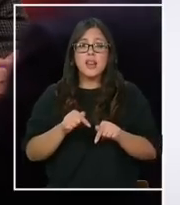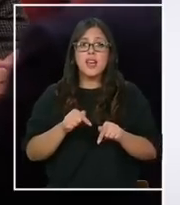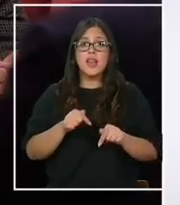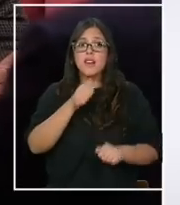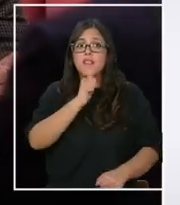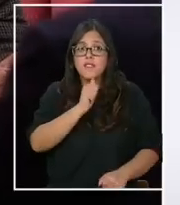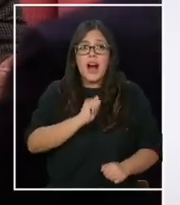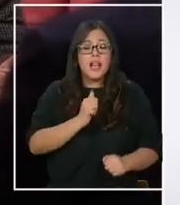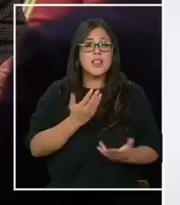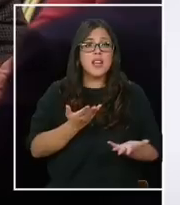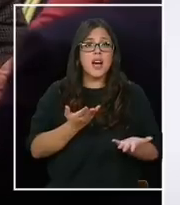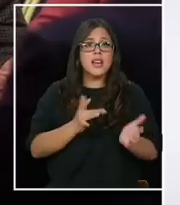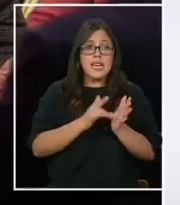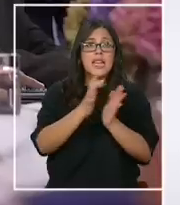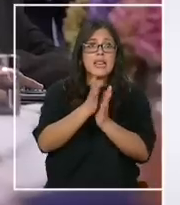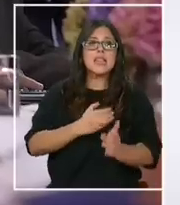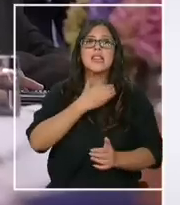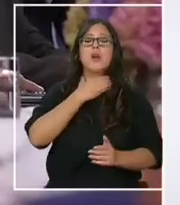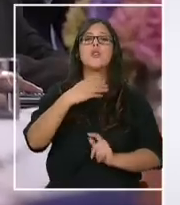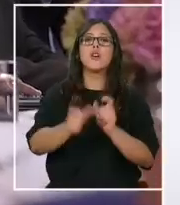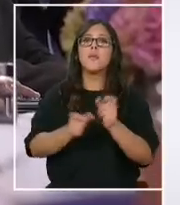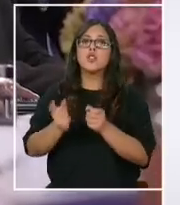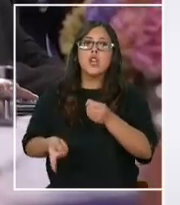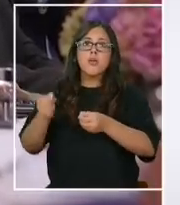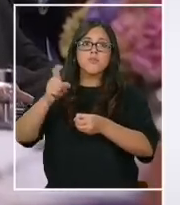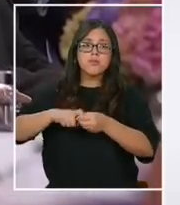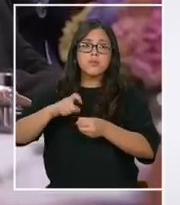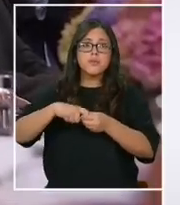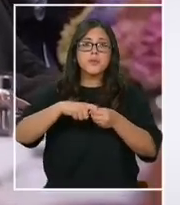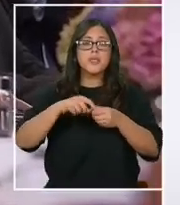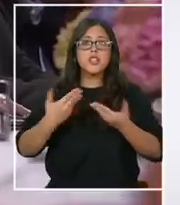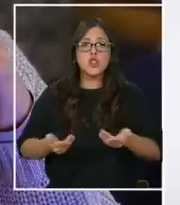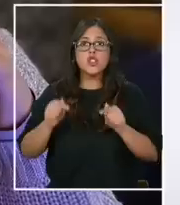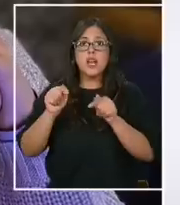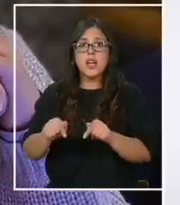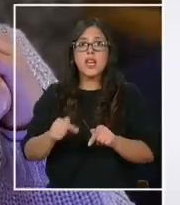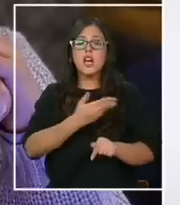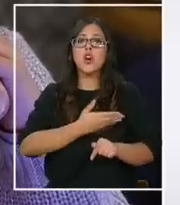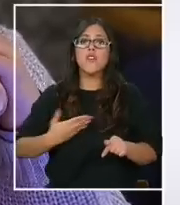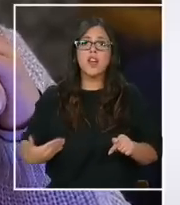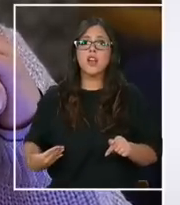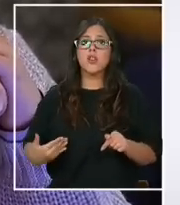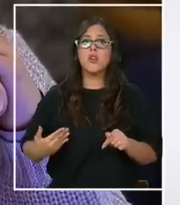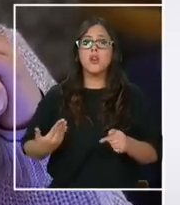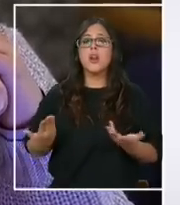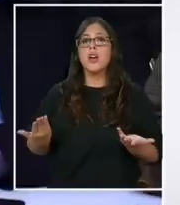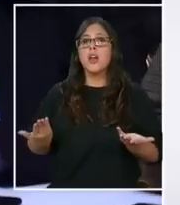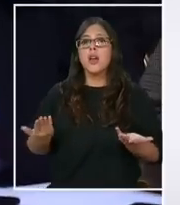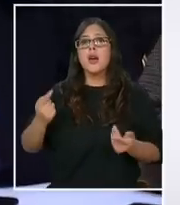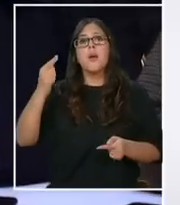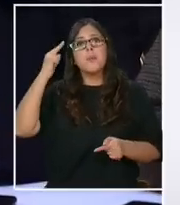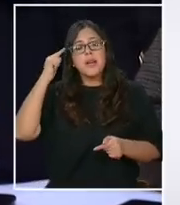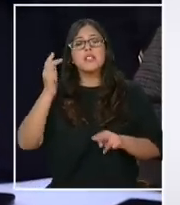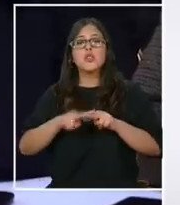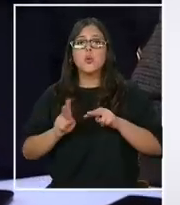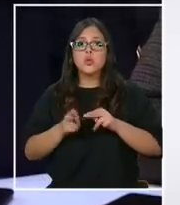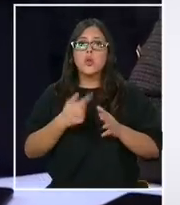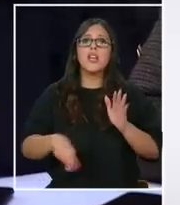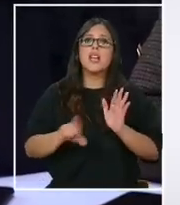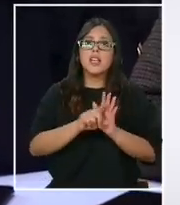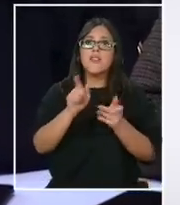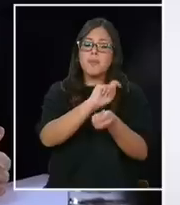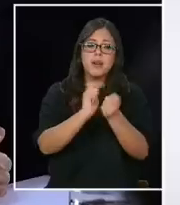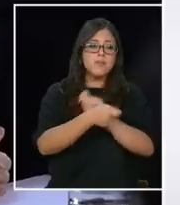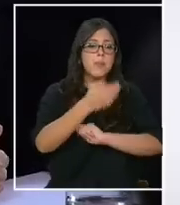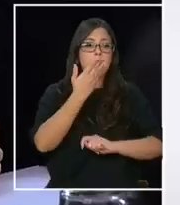con sus afiliados. Lo que plantea entonces el gobierno es una solución legislativa para generar mejores condiciones, pero que